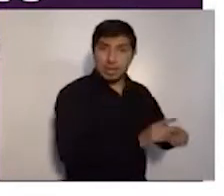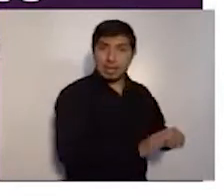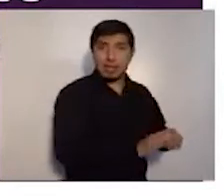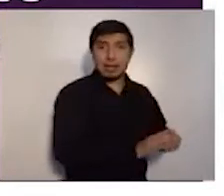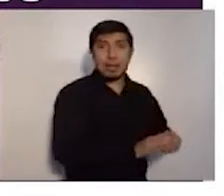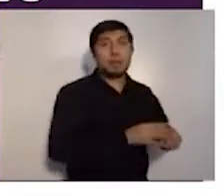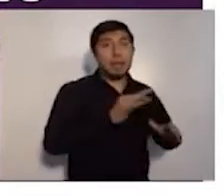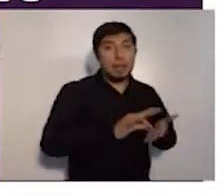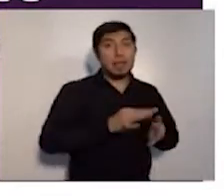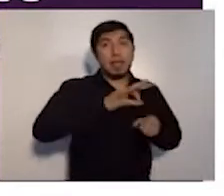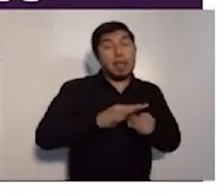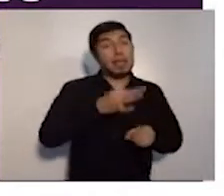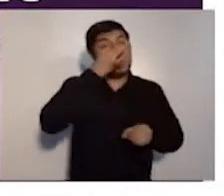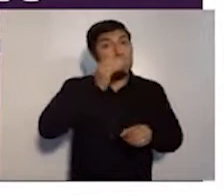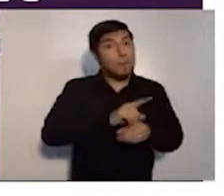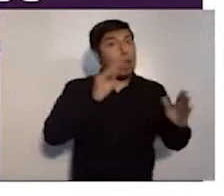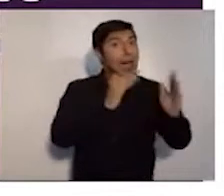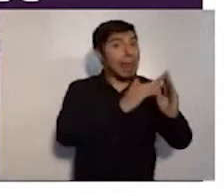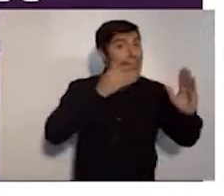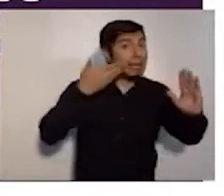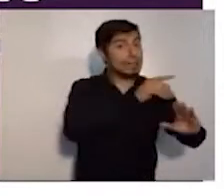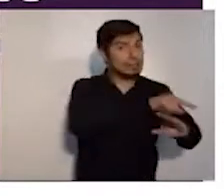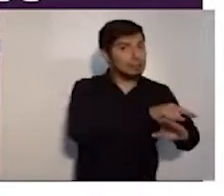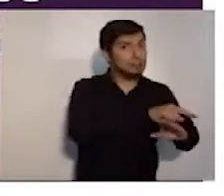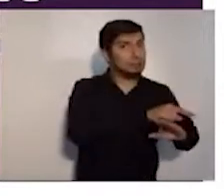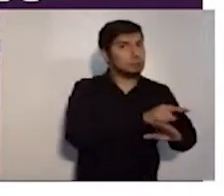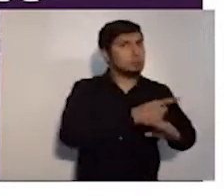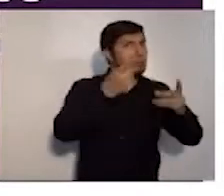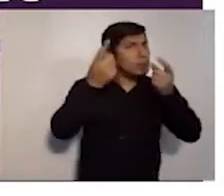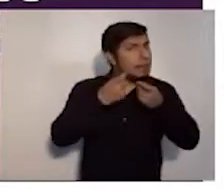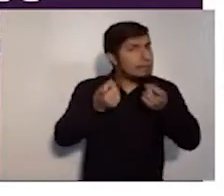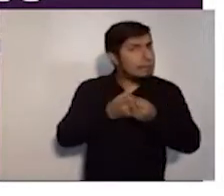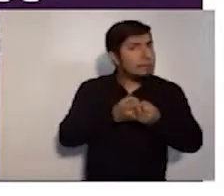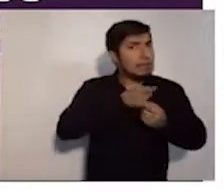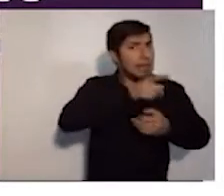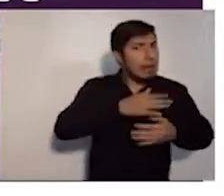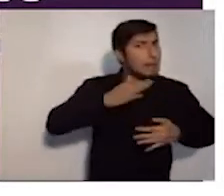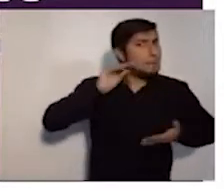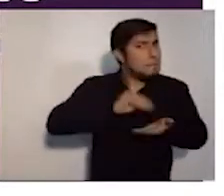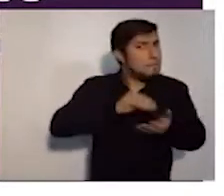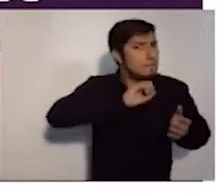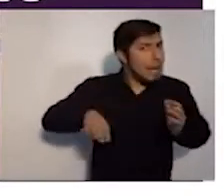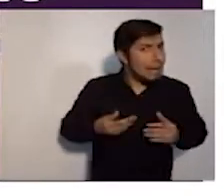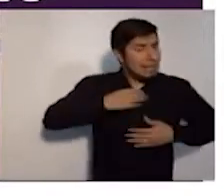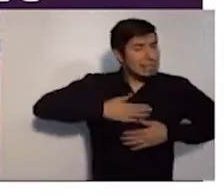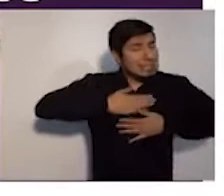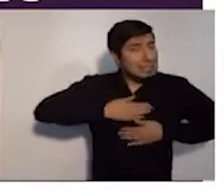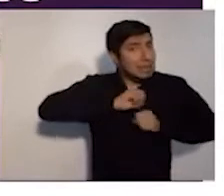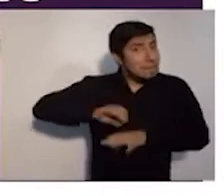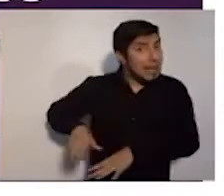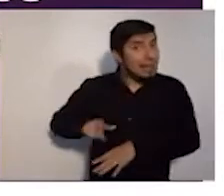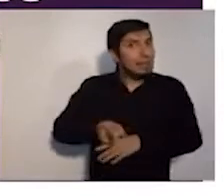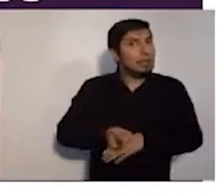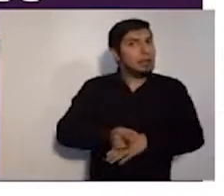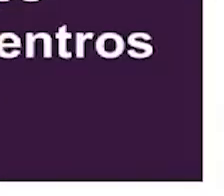ya es sospechoso. Y si es necesario, porque empeoran sus síntomas, se va a activar el protocolo y va a ir el SAME